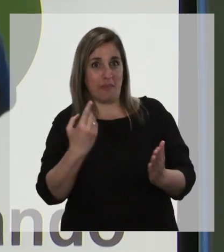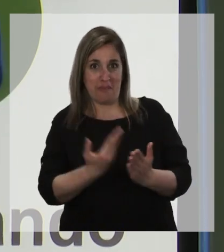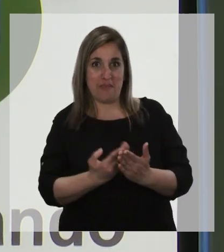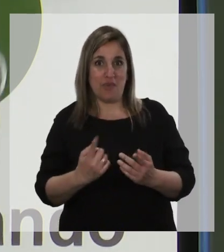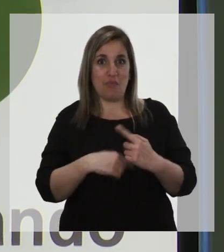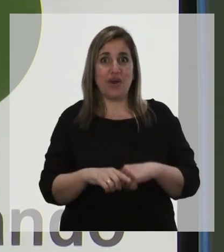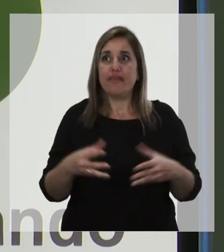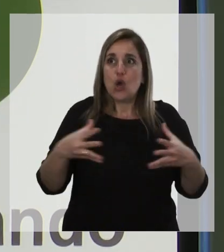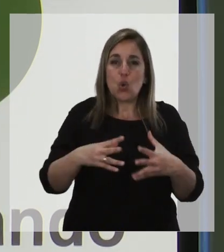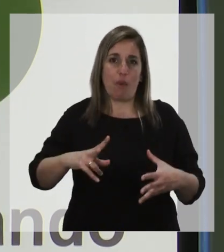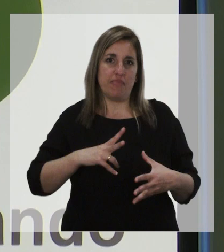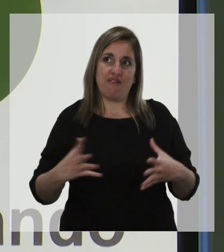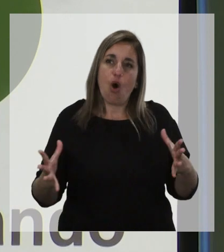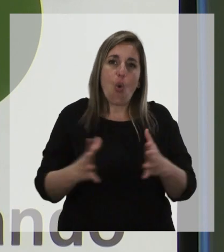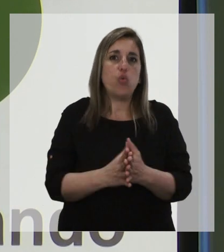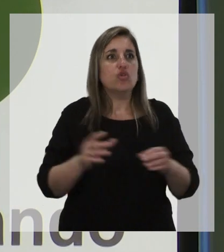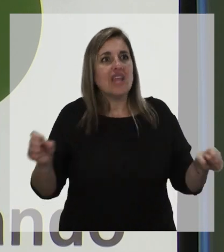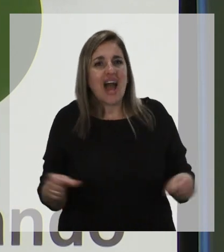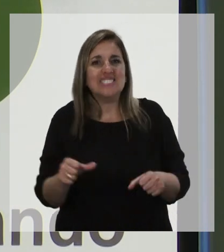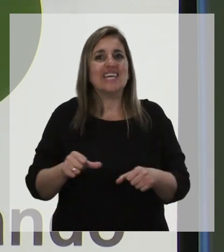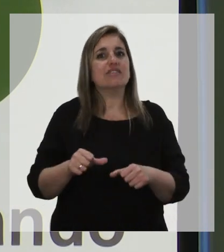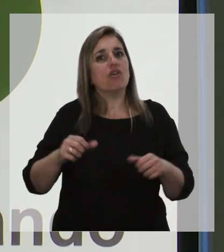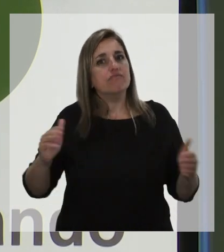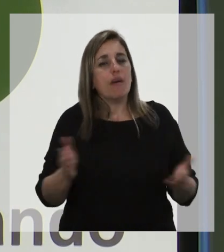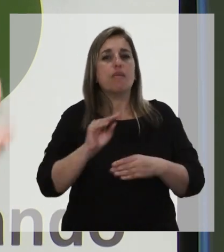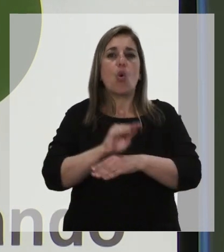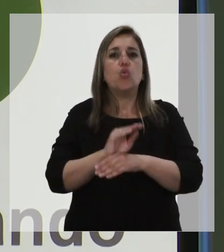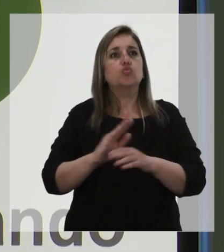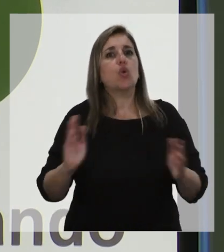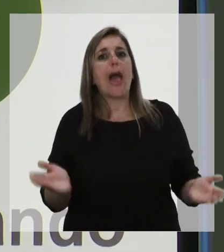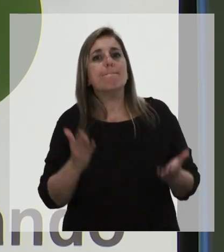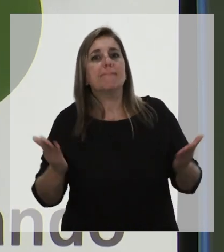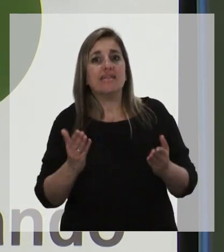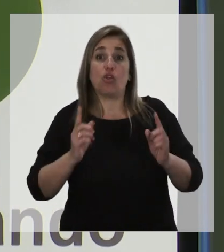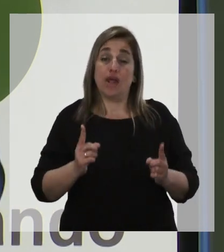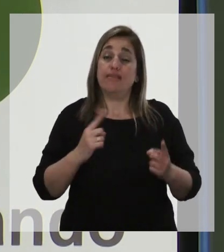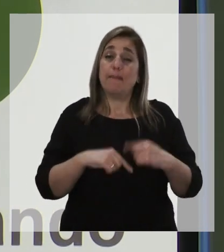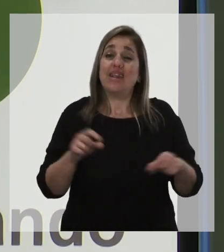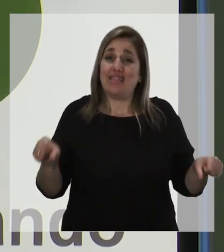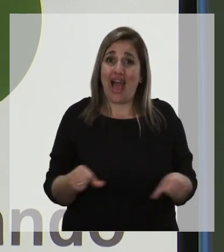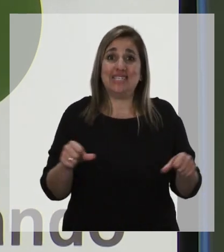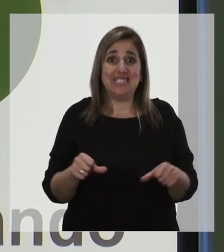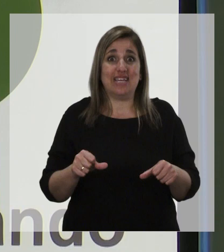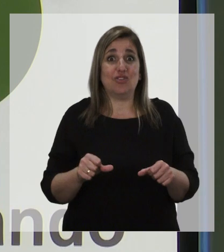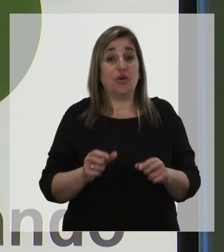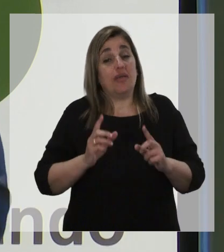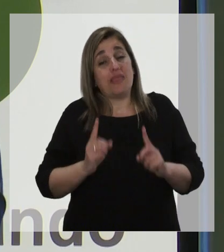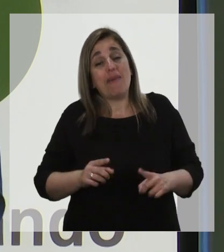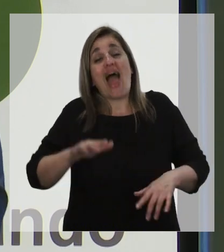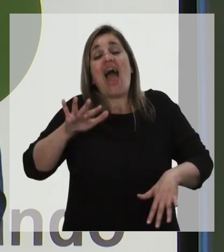tantas otras organizaciones en el sector privado es lo que se está haciendo. Cuando se está sembrando cultura emprendedora, pero también se está sembrando